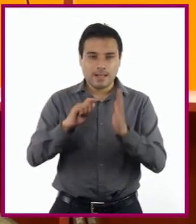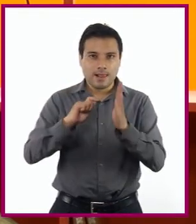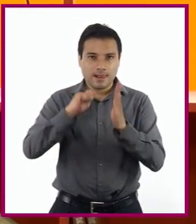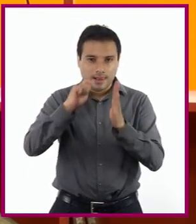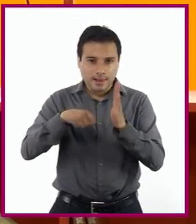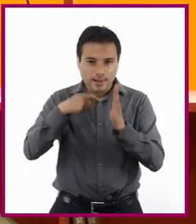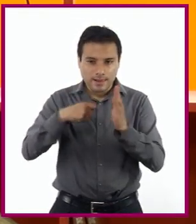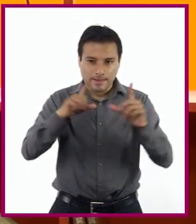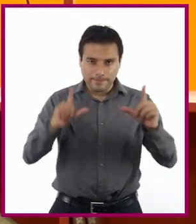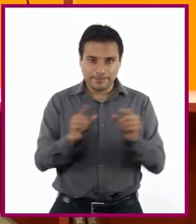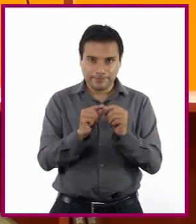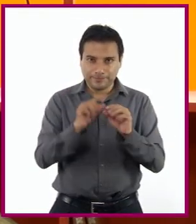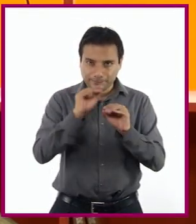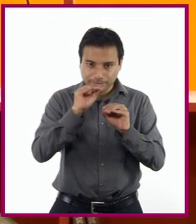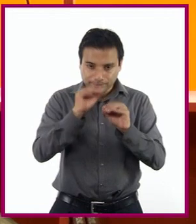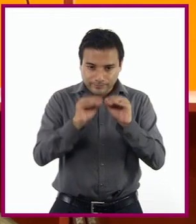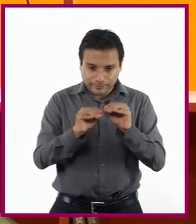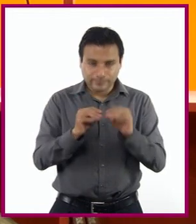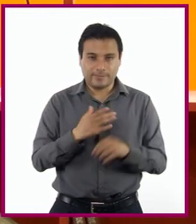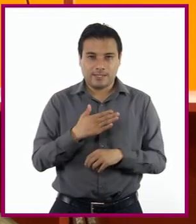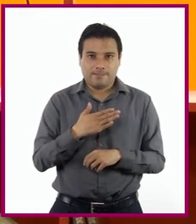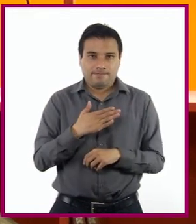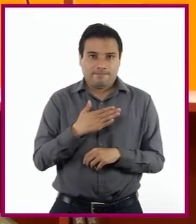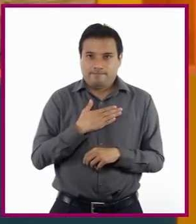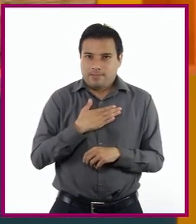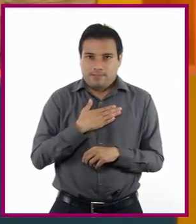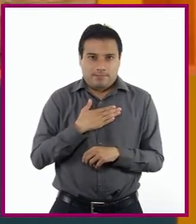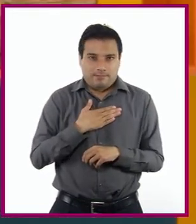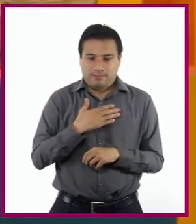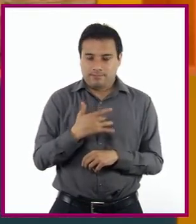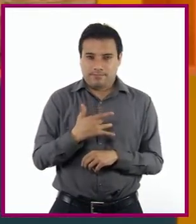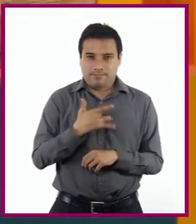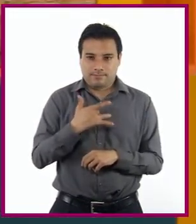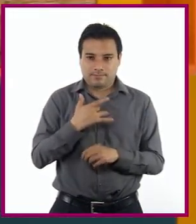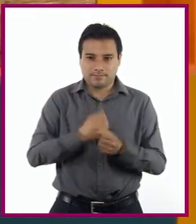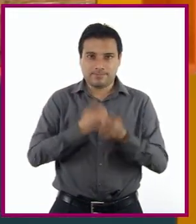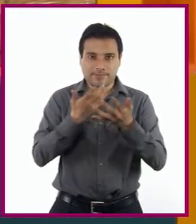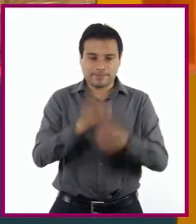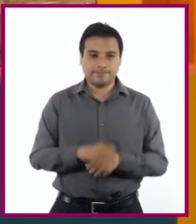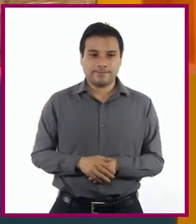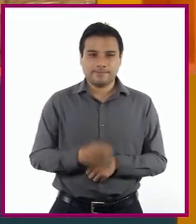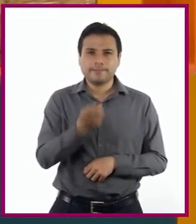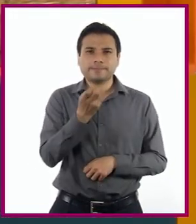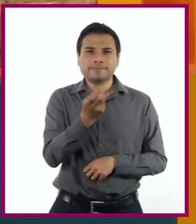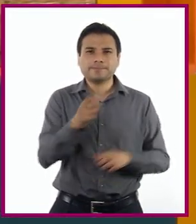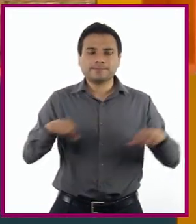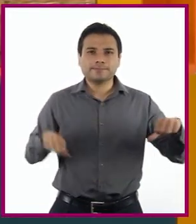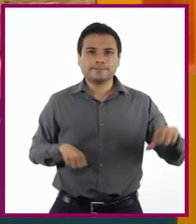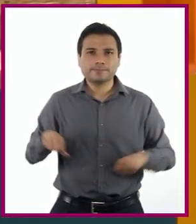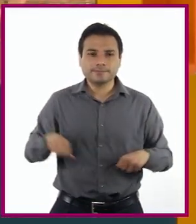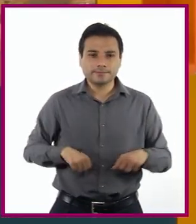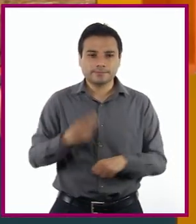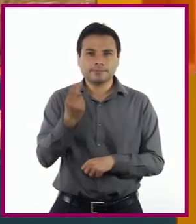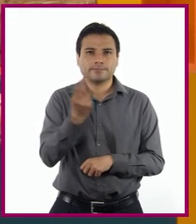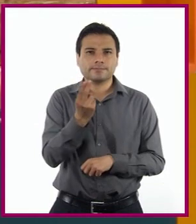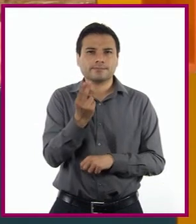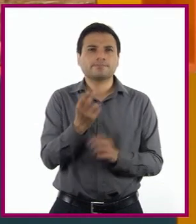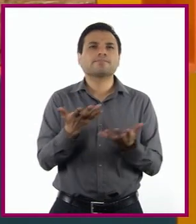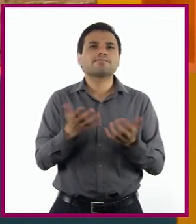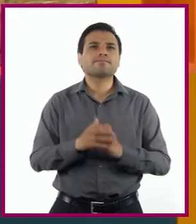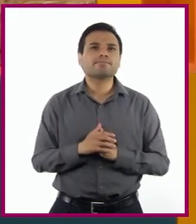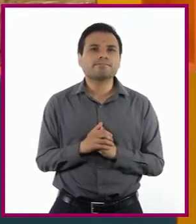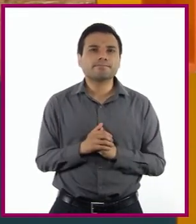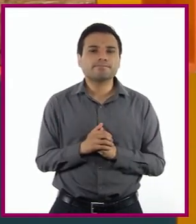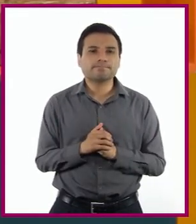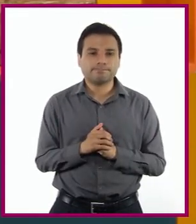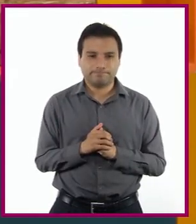que expresemos de acuerdo a nuestra propia intención. Para esta actividad, vamos a requerir algo donde escribir o